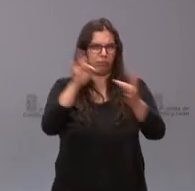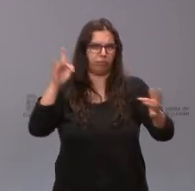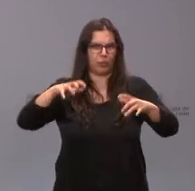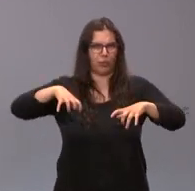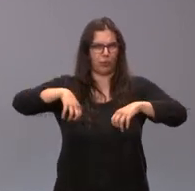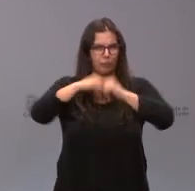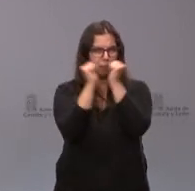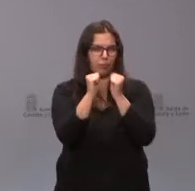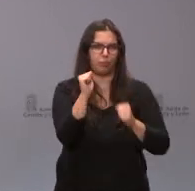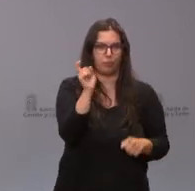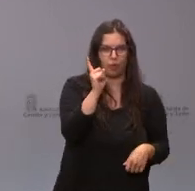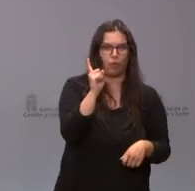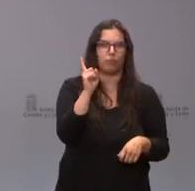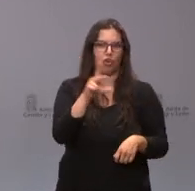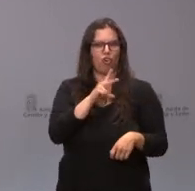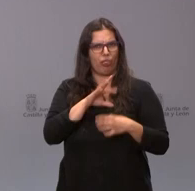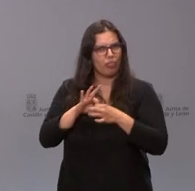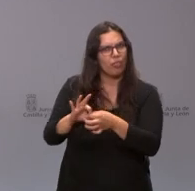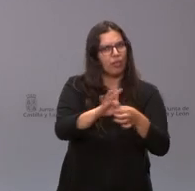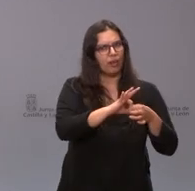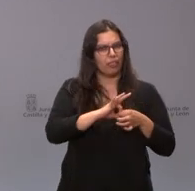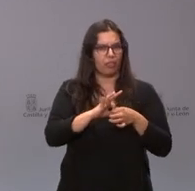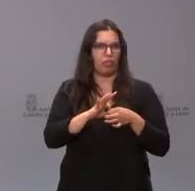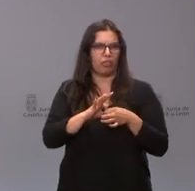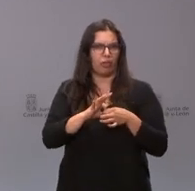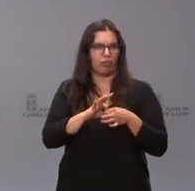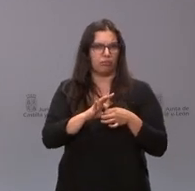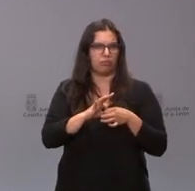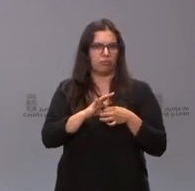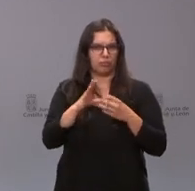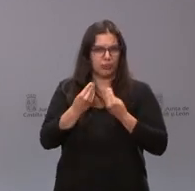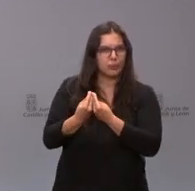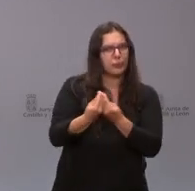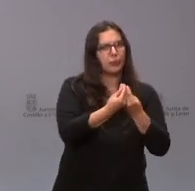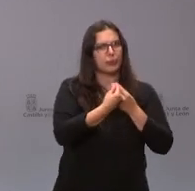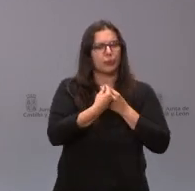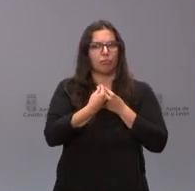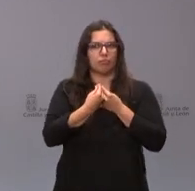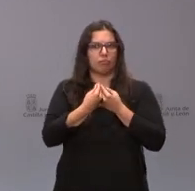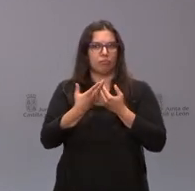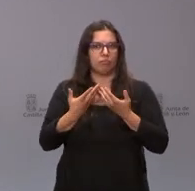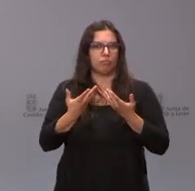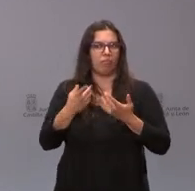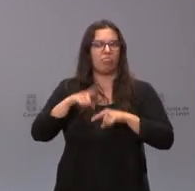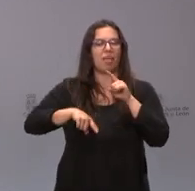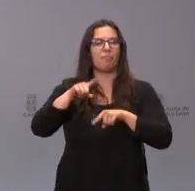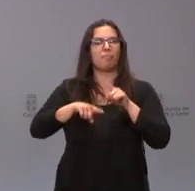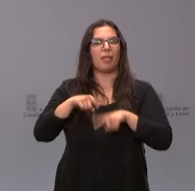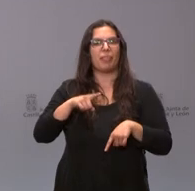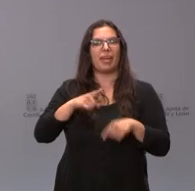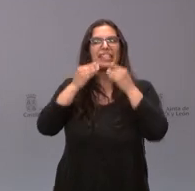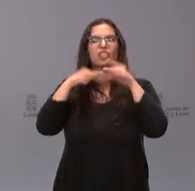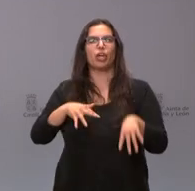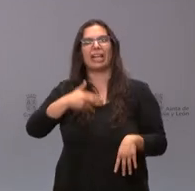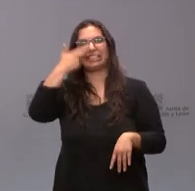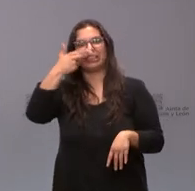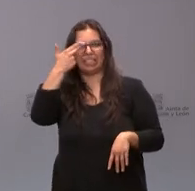elemento de reconciliación. Nunca un elemento de división nunca un elemento al servicio del relato en este caso como parece